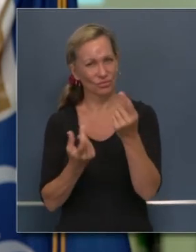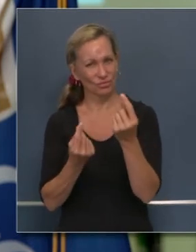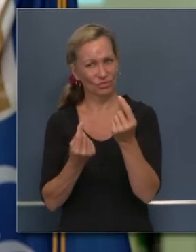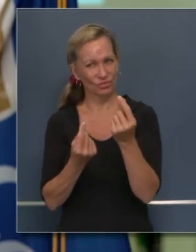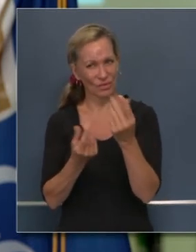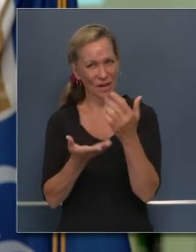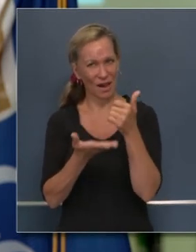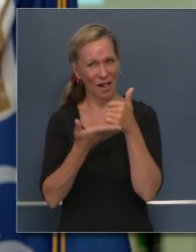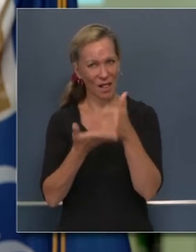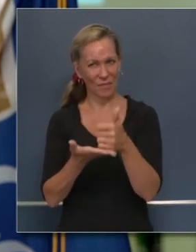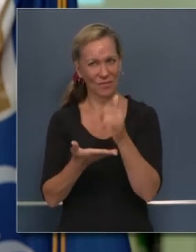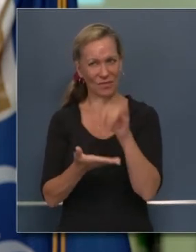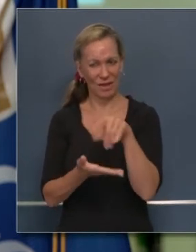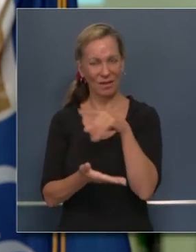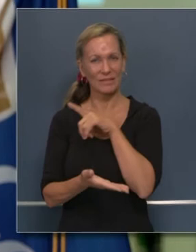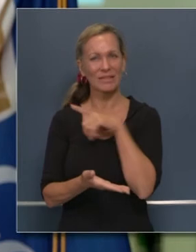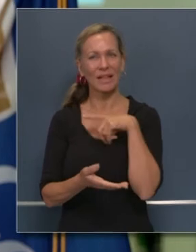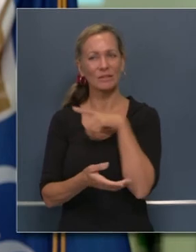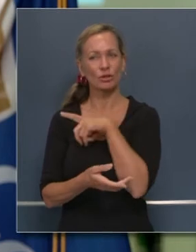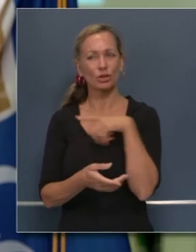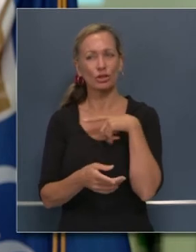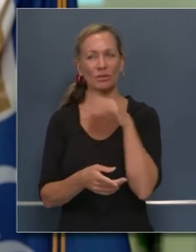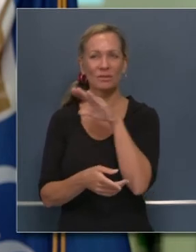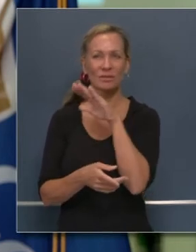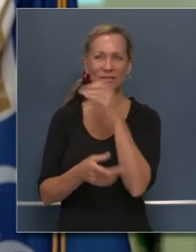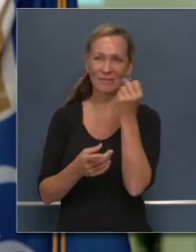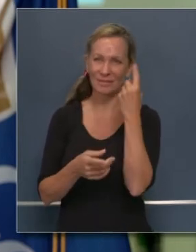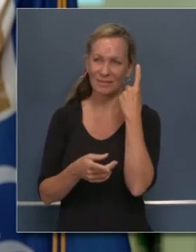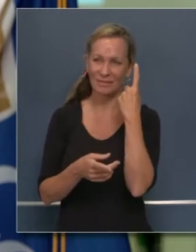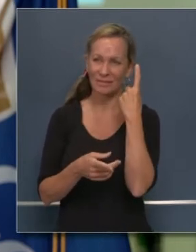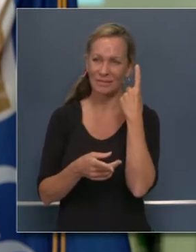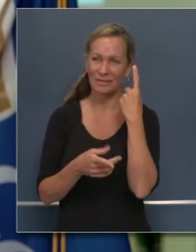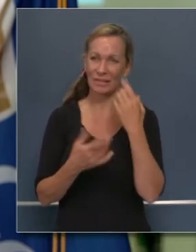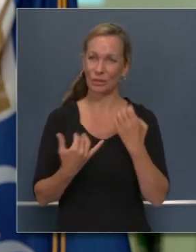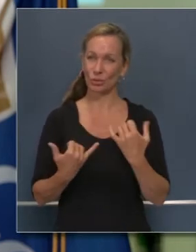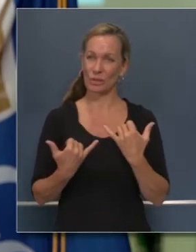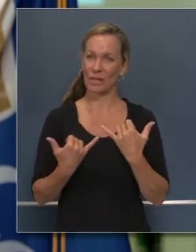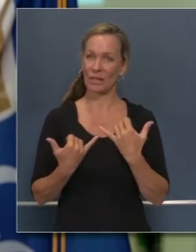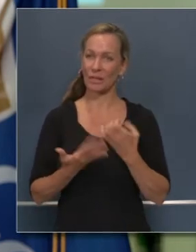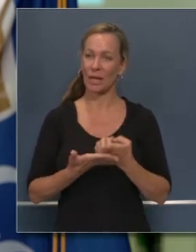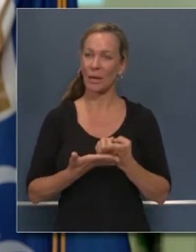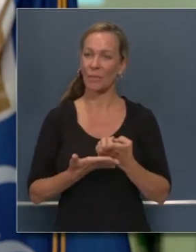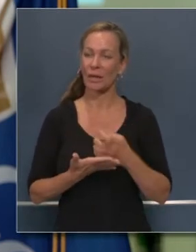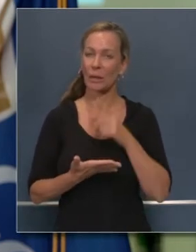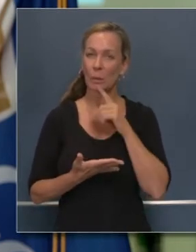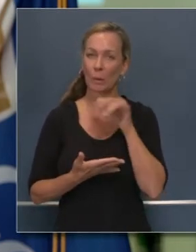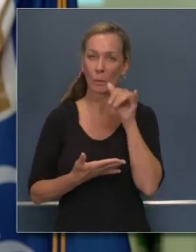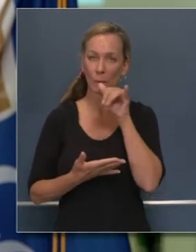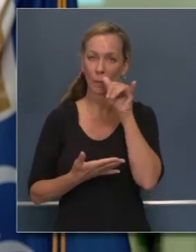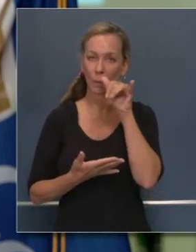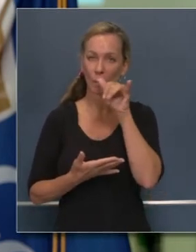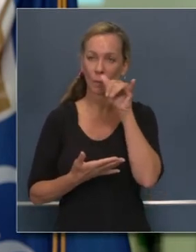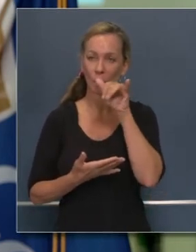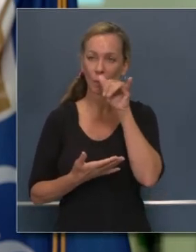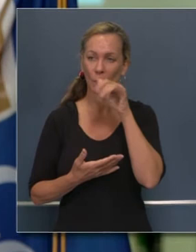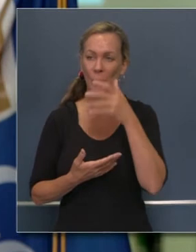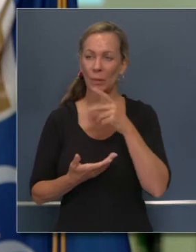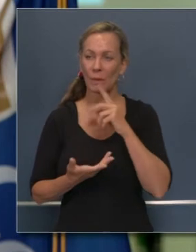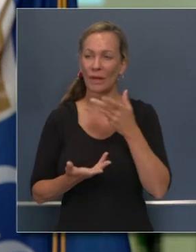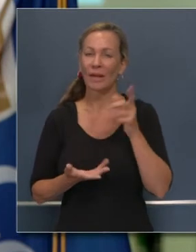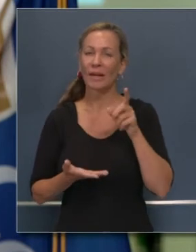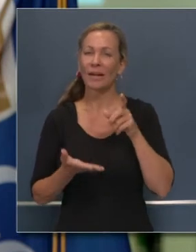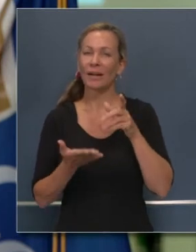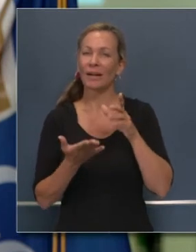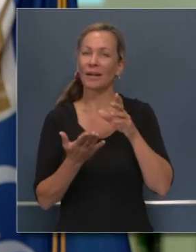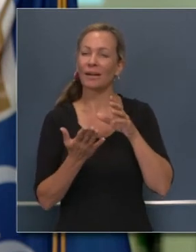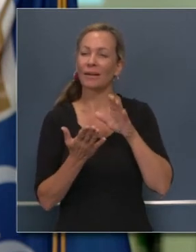saber si como gobernador puede usted hacer algo para comprender exactamente qué se puede hacer para ayudar a estas personas, para dar